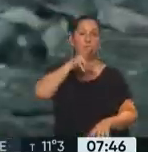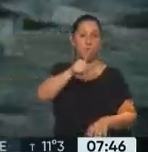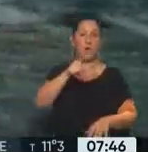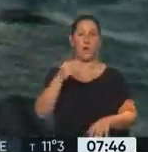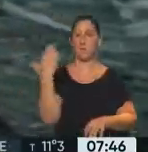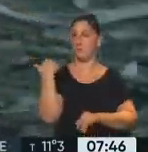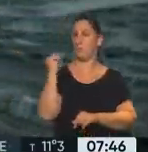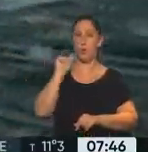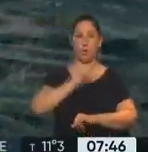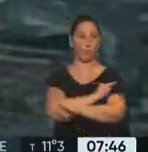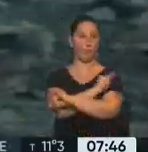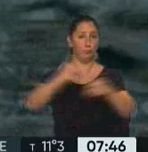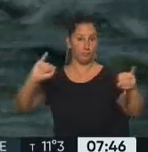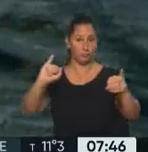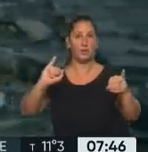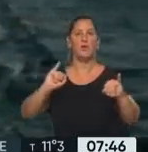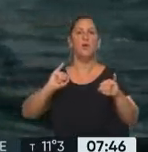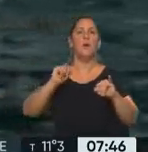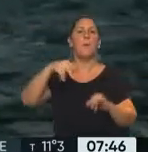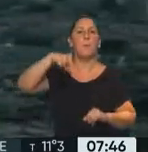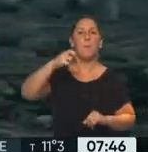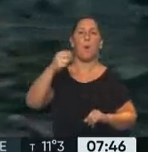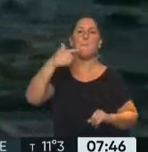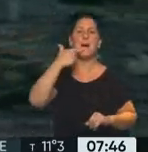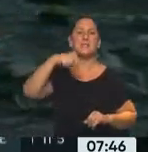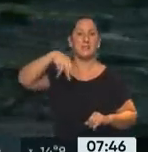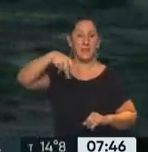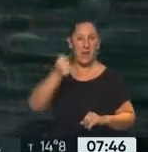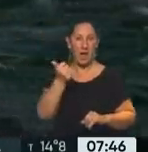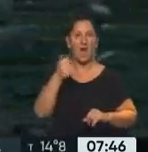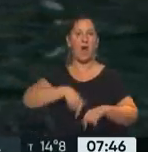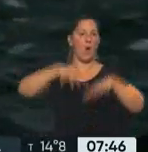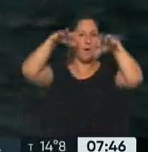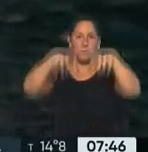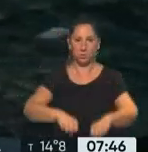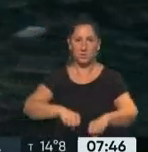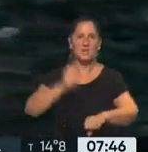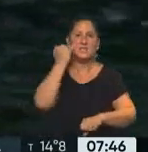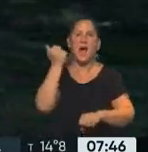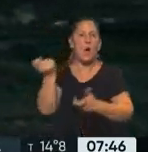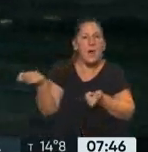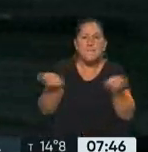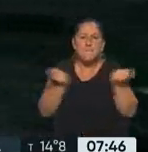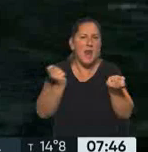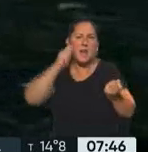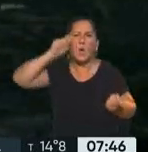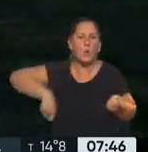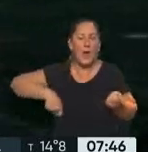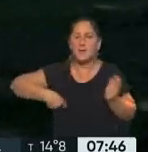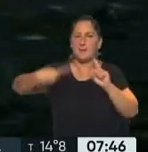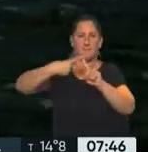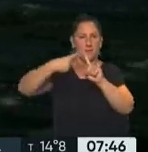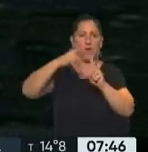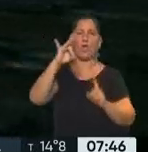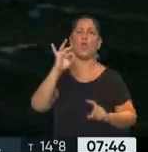pocas horas que capturó la ciudad de Popazna y llegó al límite administrativo con la república